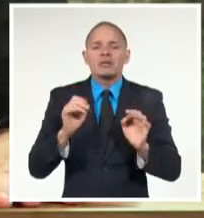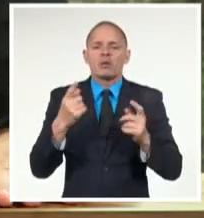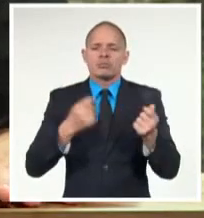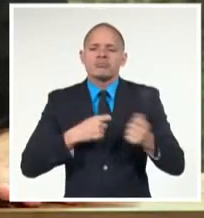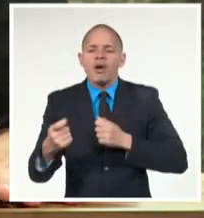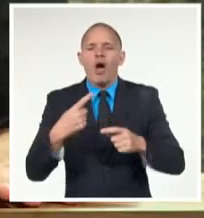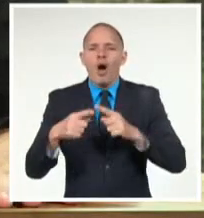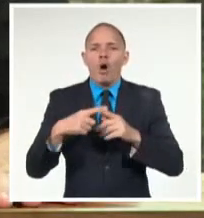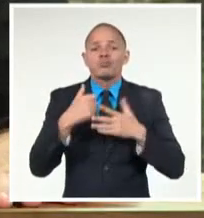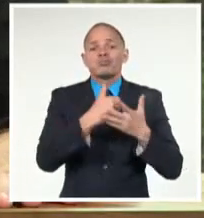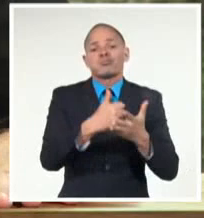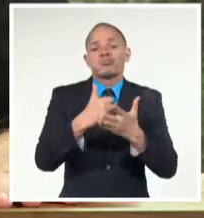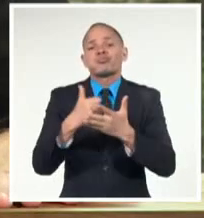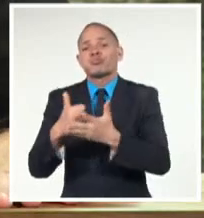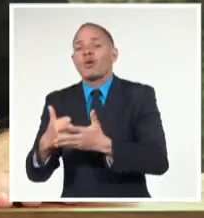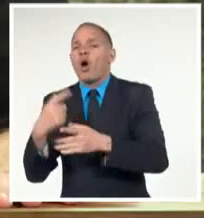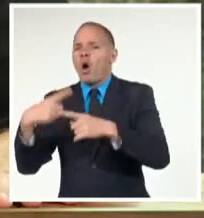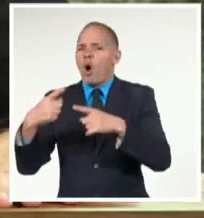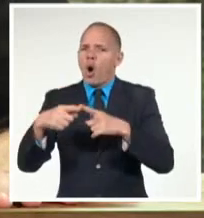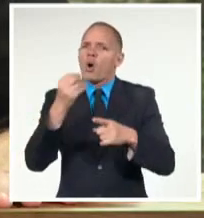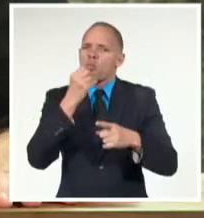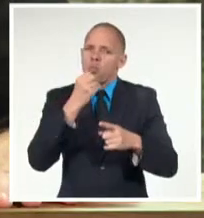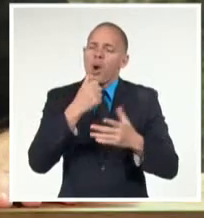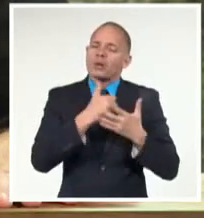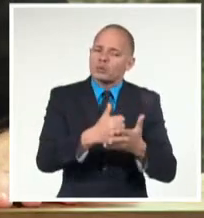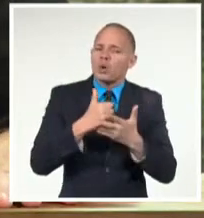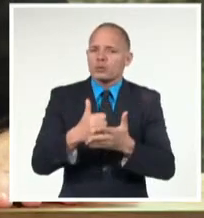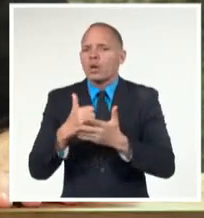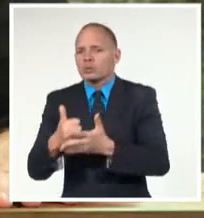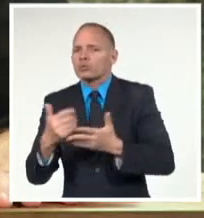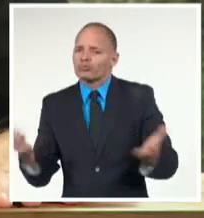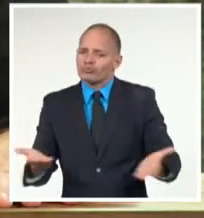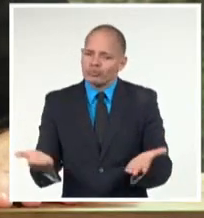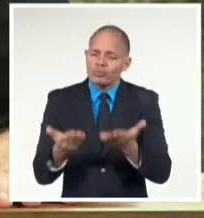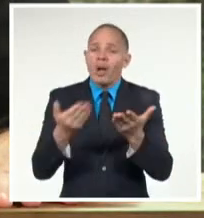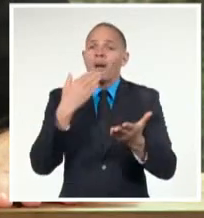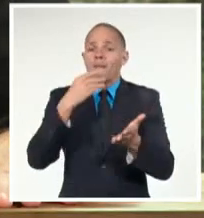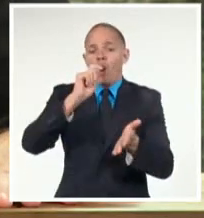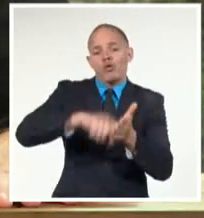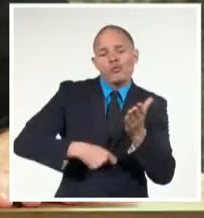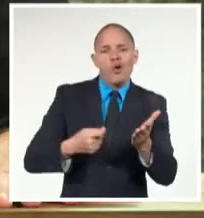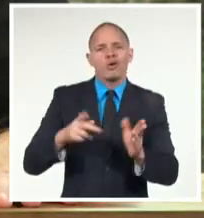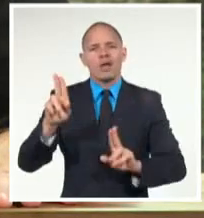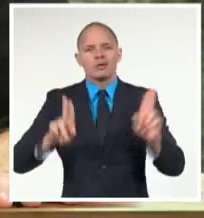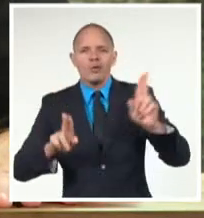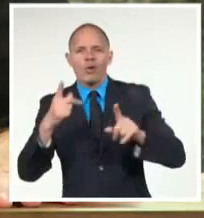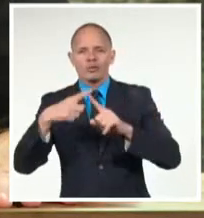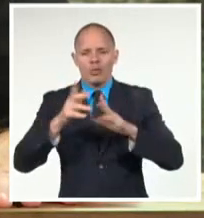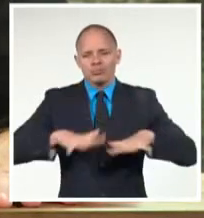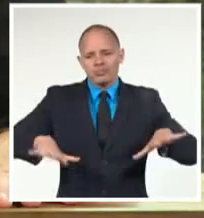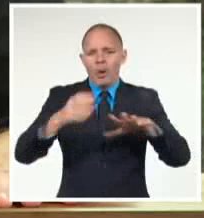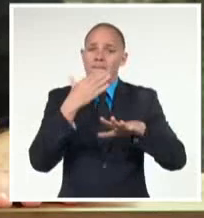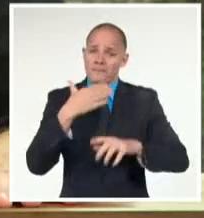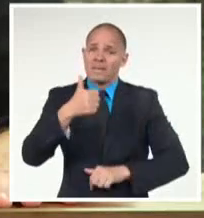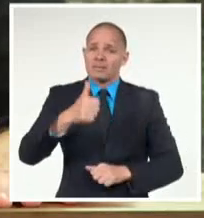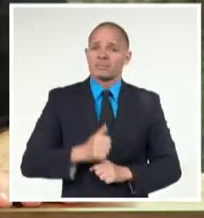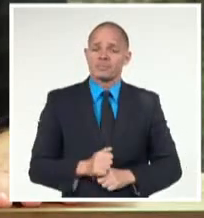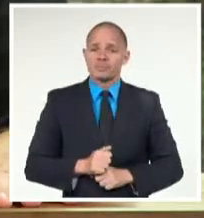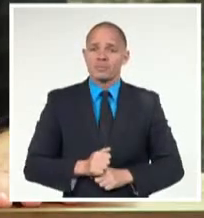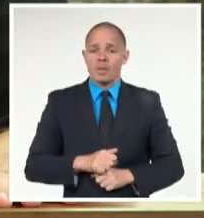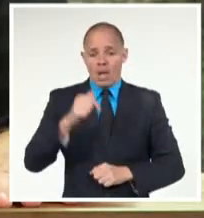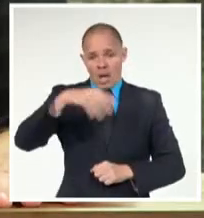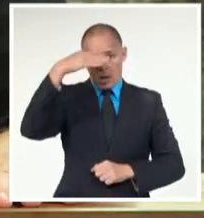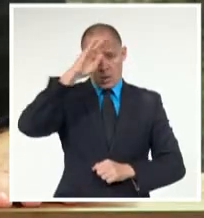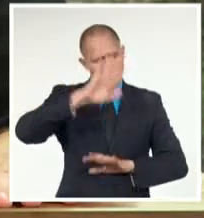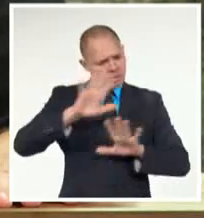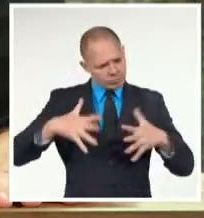internacional con terceros países y las alianzas de integración y asociación estratégica. Cuba está en plena